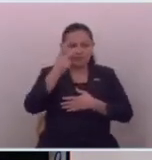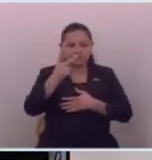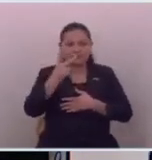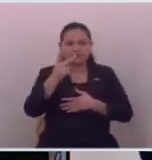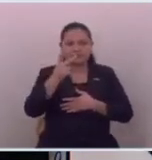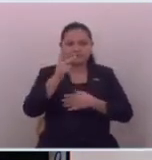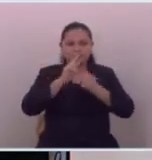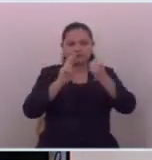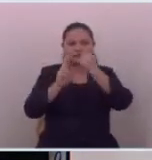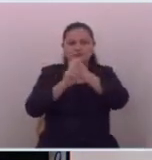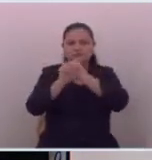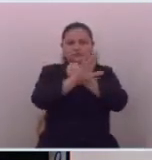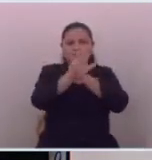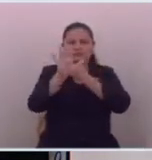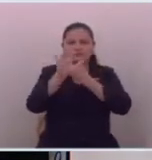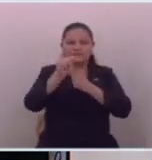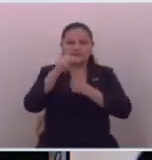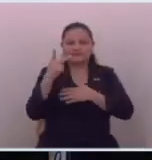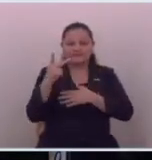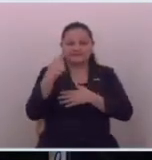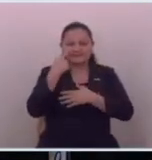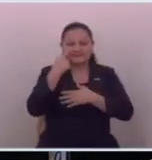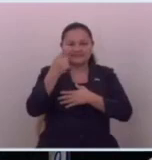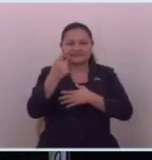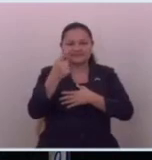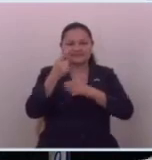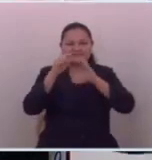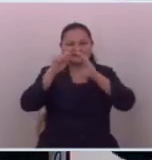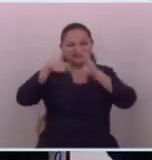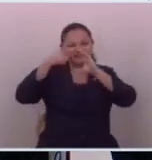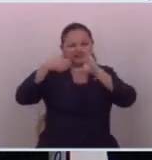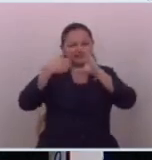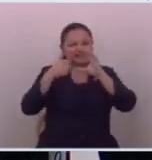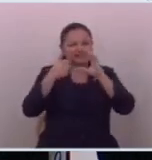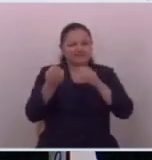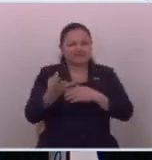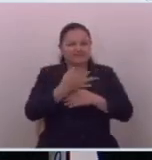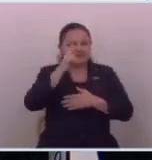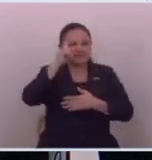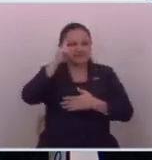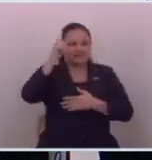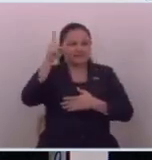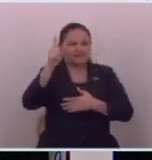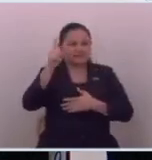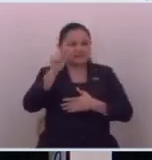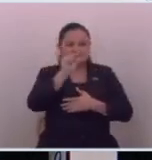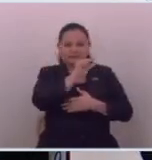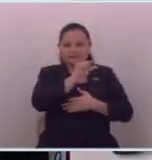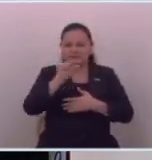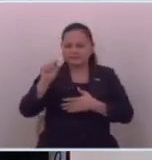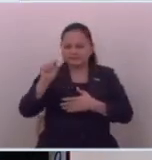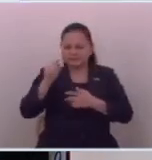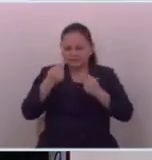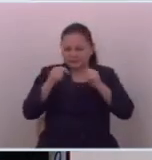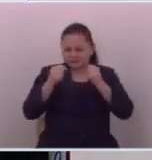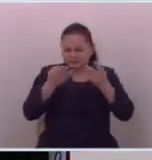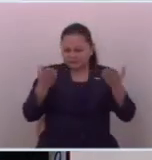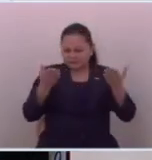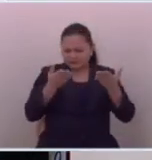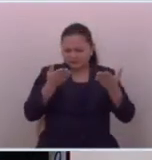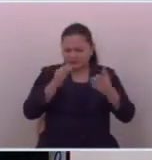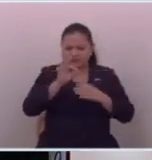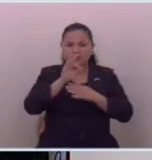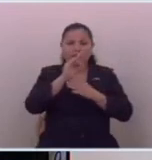en redes sociales con TikTok sobre una nueva iniciativa que se llama bueno que pretende hacer un